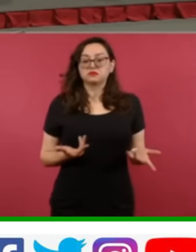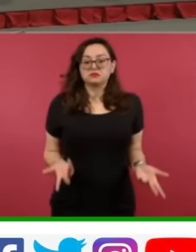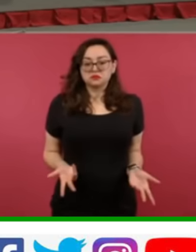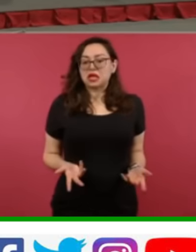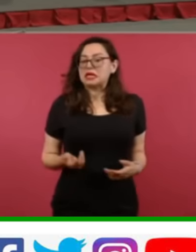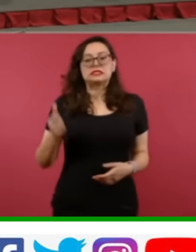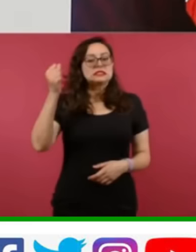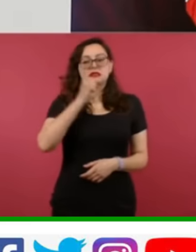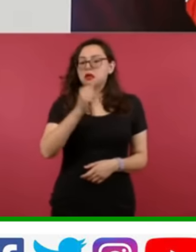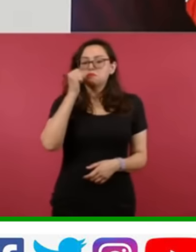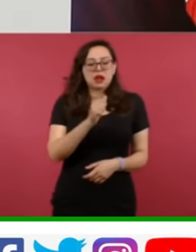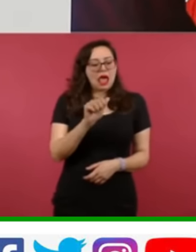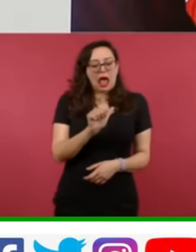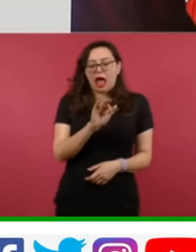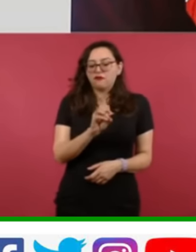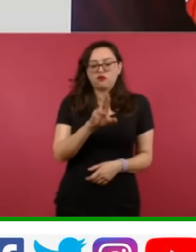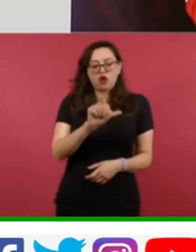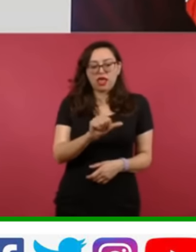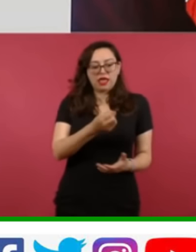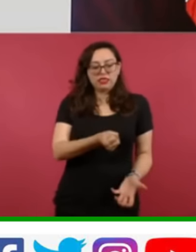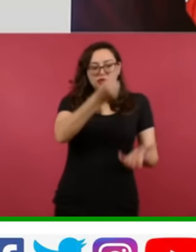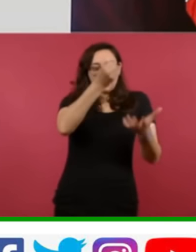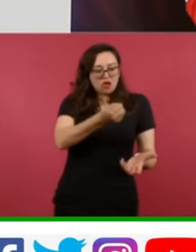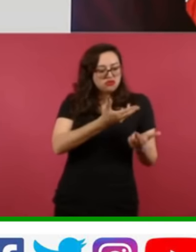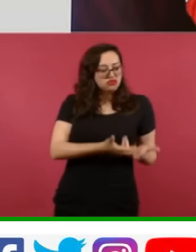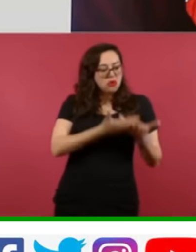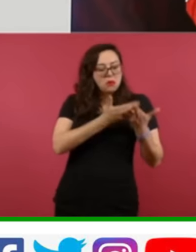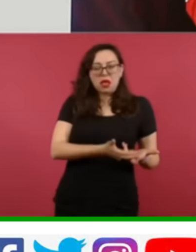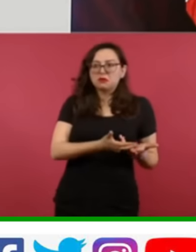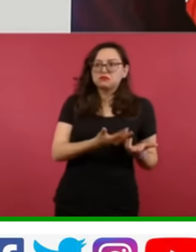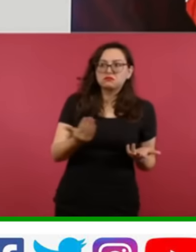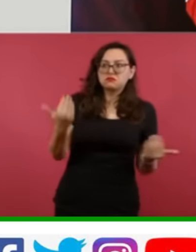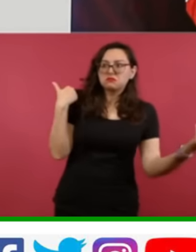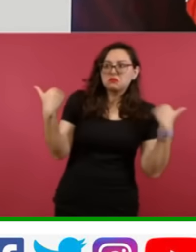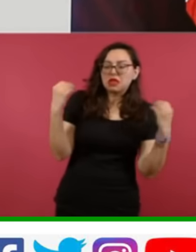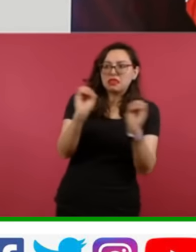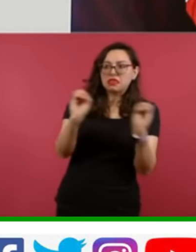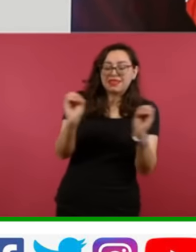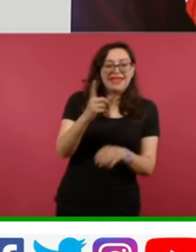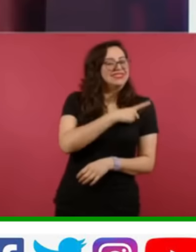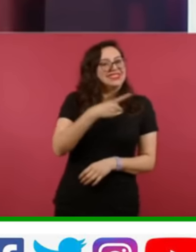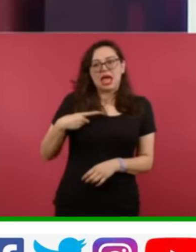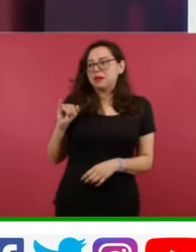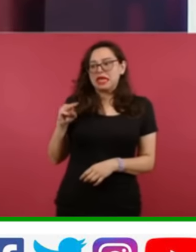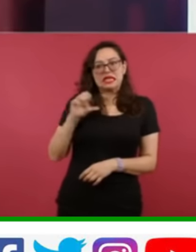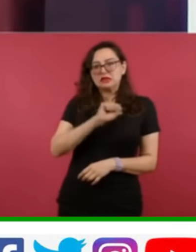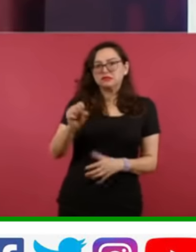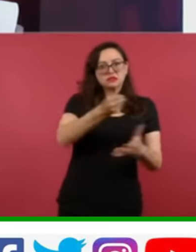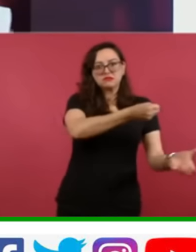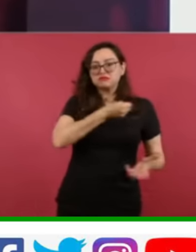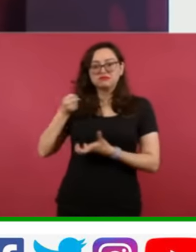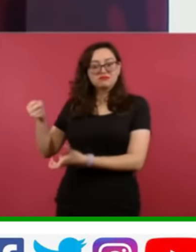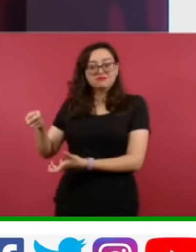administrado por el Banco de México. Esa es toda la situación. El asunto es que algo que ya estaba ocurriendo, pero estaba ocurriendo de manera